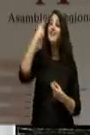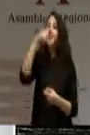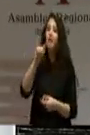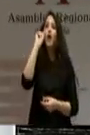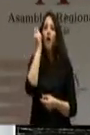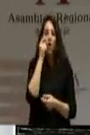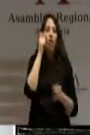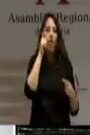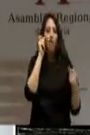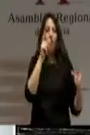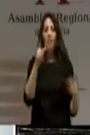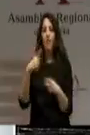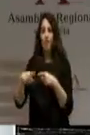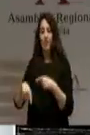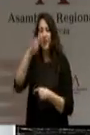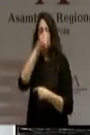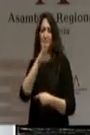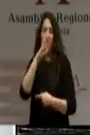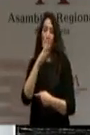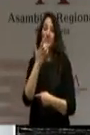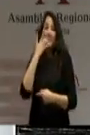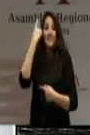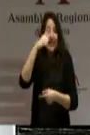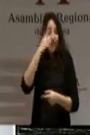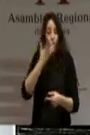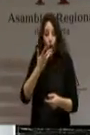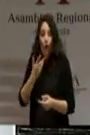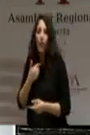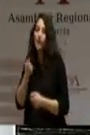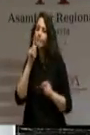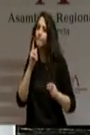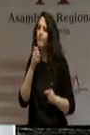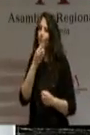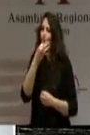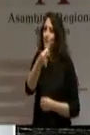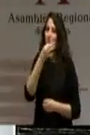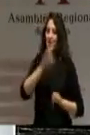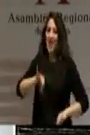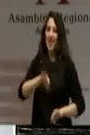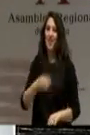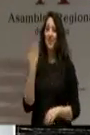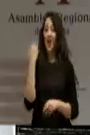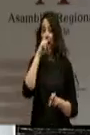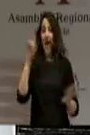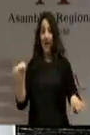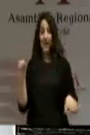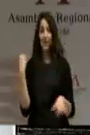No lo sabe, porque si no, no se hubiera atrevido a decirlo. En Águilas la única que funciona es precisamente la que puso en marcha el Gobierno